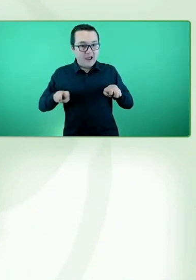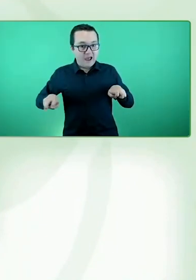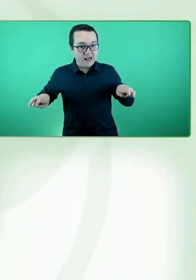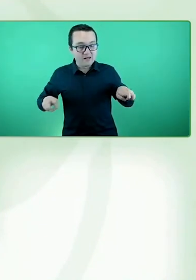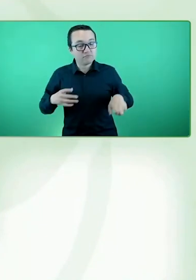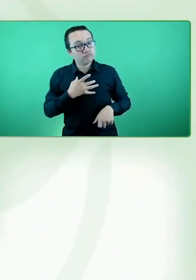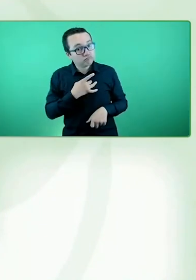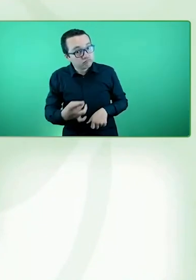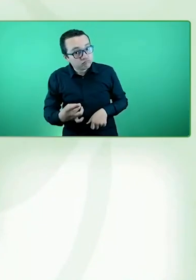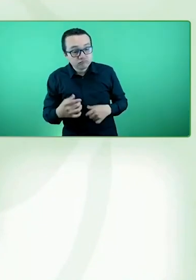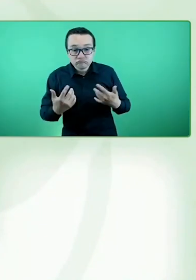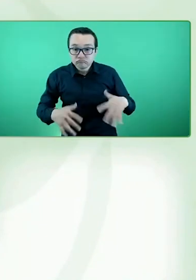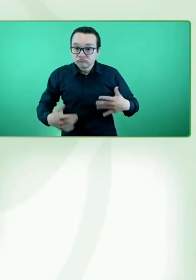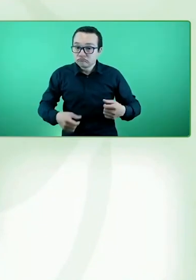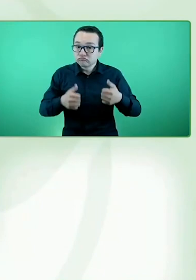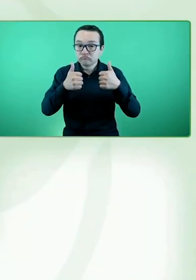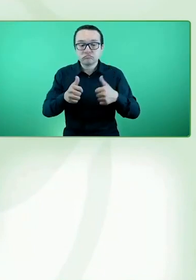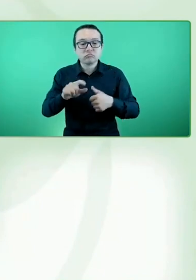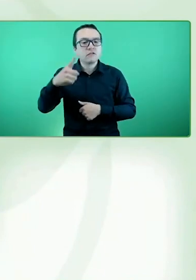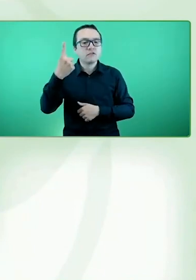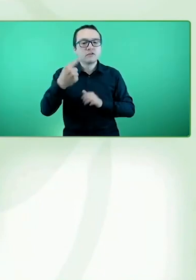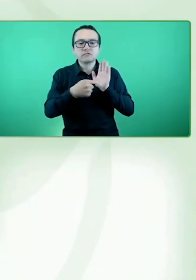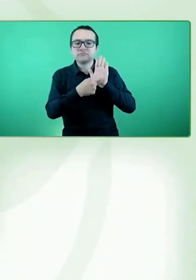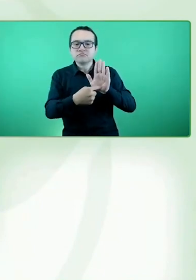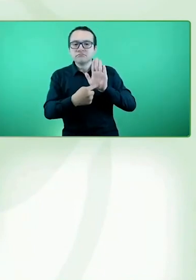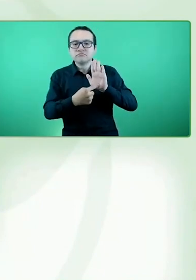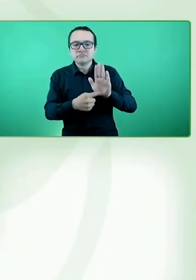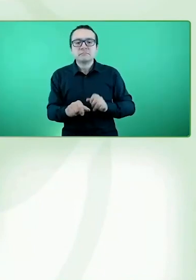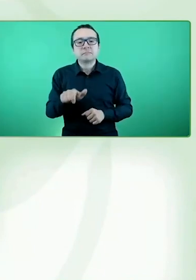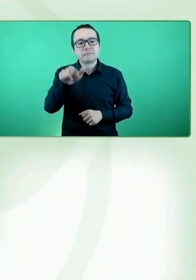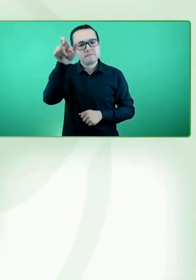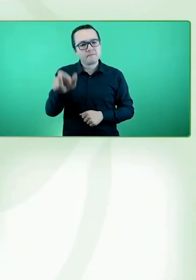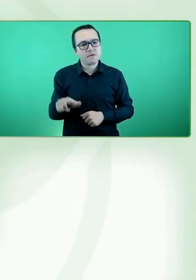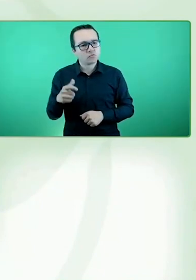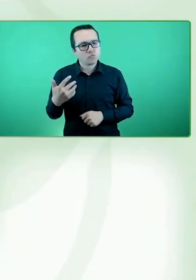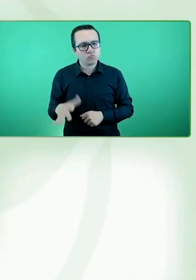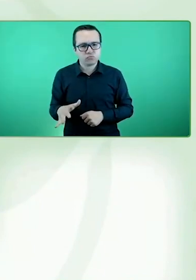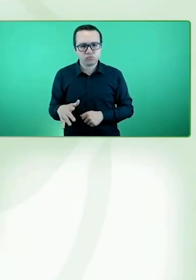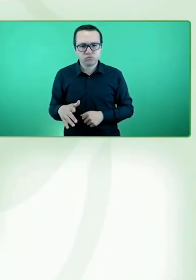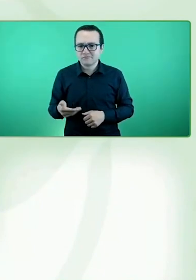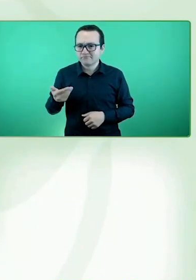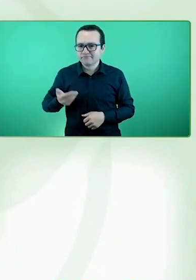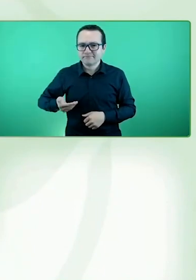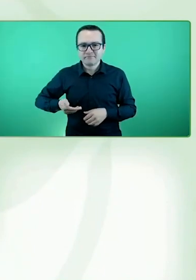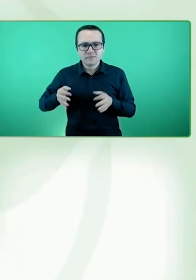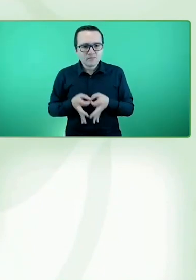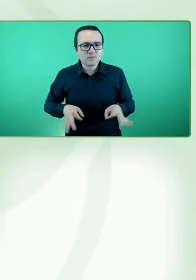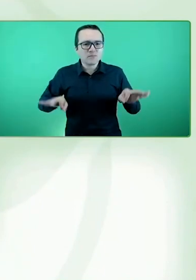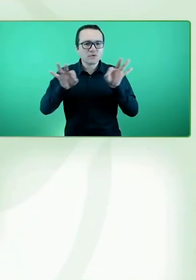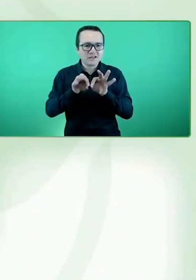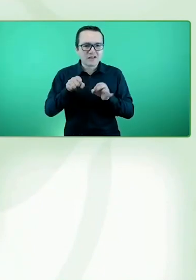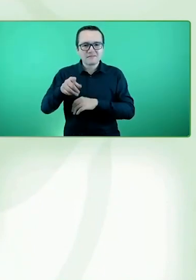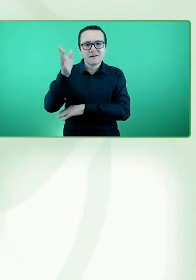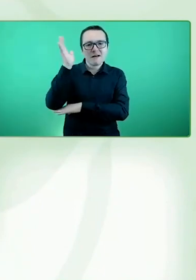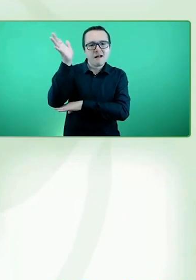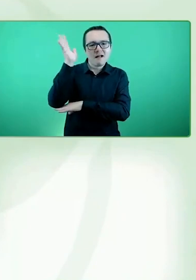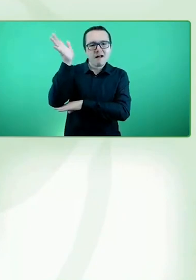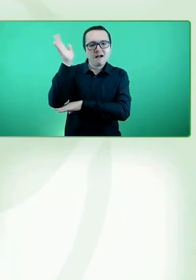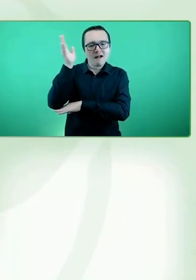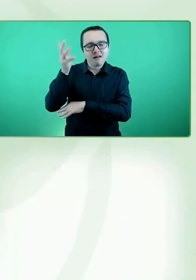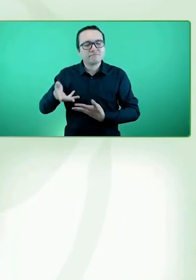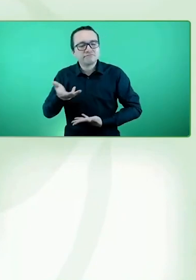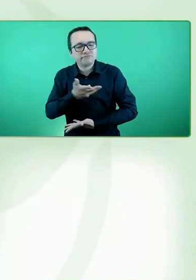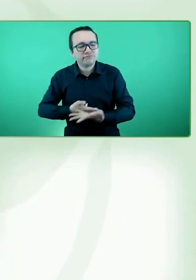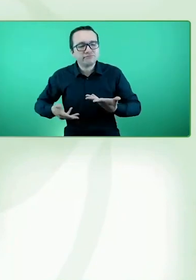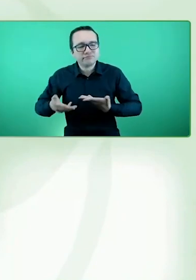queremos presentaros a una persona muy importante en este contexto, en esta conferencia. Él es el